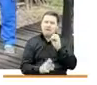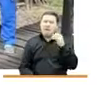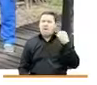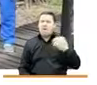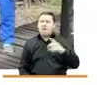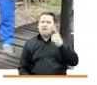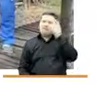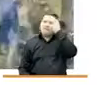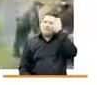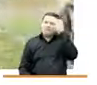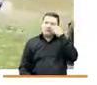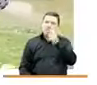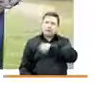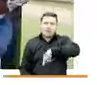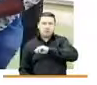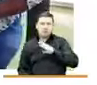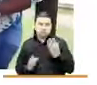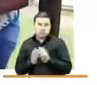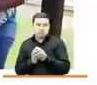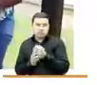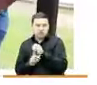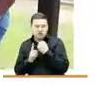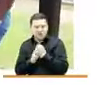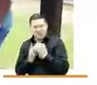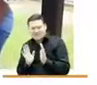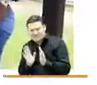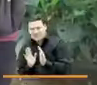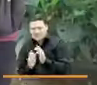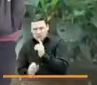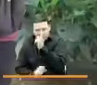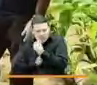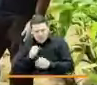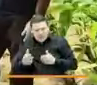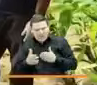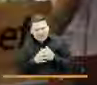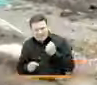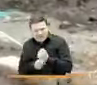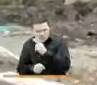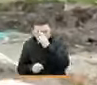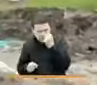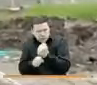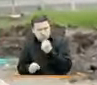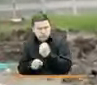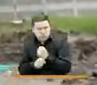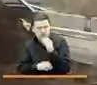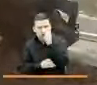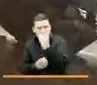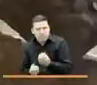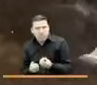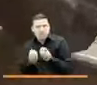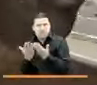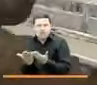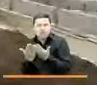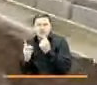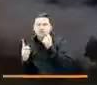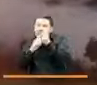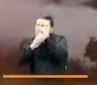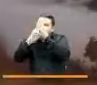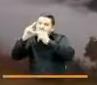el sector de la inclusión social y la reconciliación fue el año de trabajar intensamente por el país que todos soñamos construir.